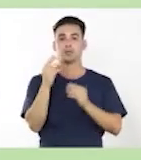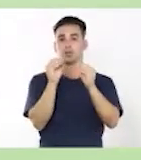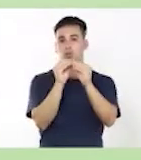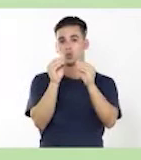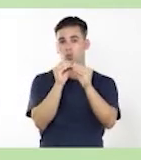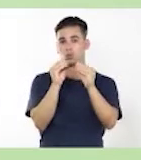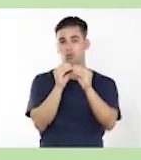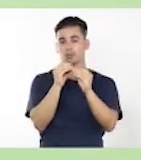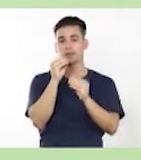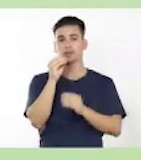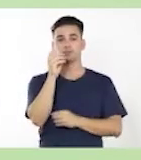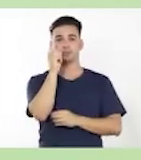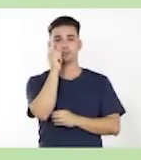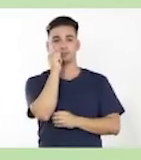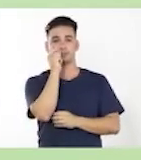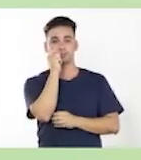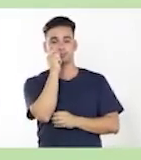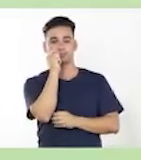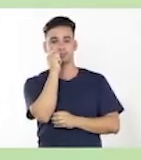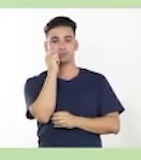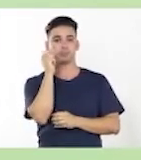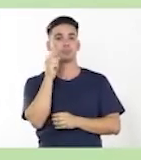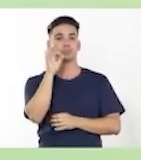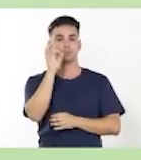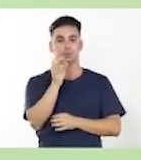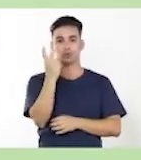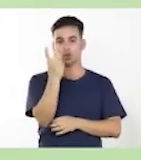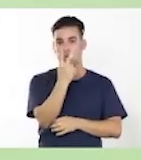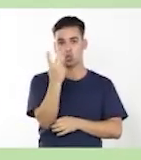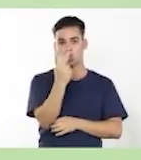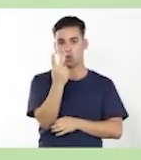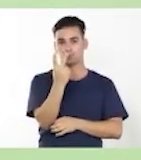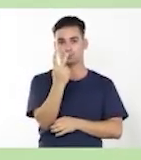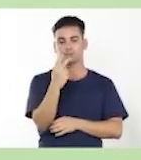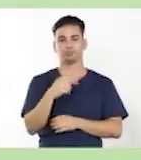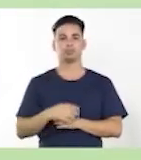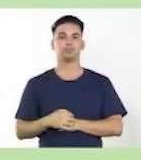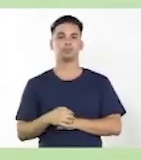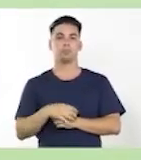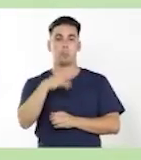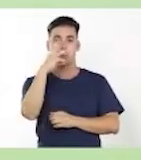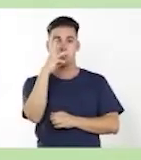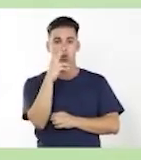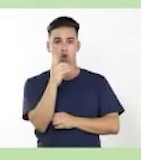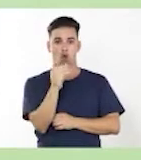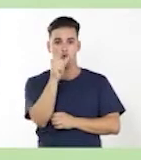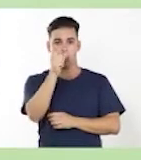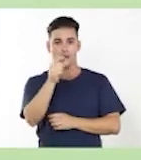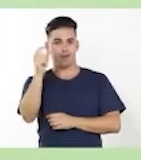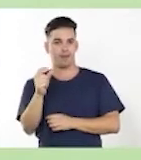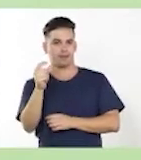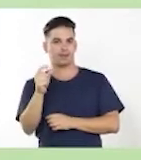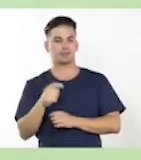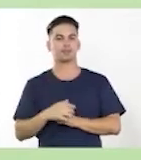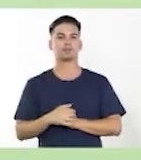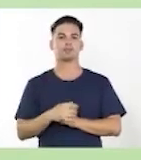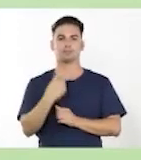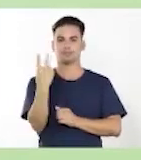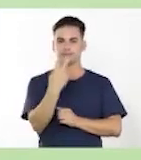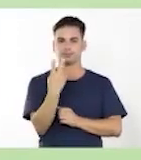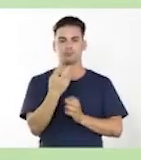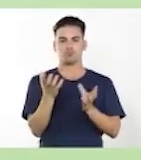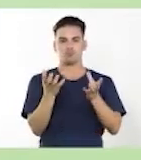concuerdan en género y número, cuyos poetas. Recuerden que habíamos dicho que el